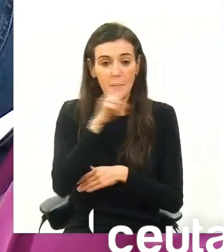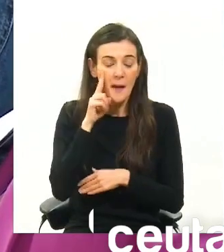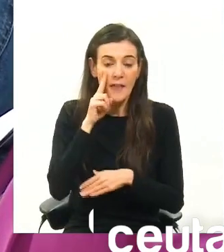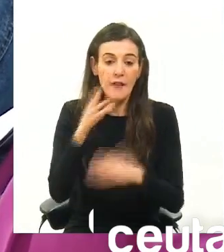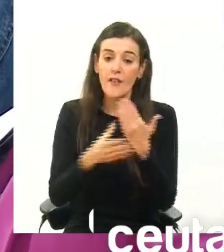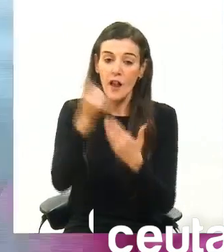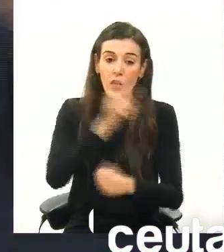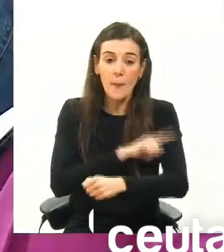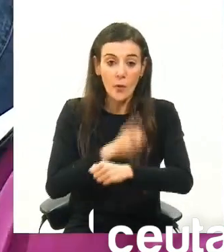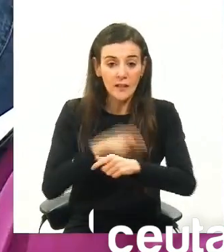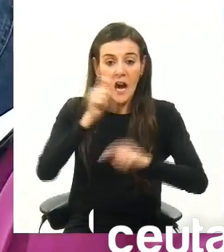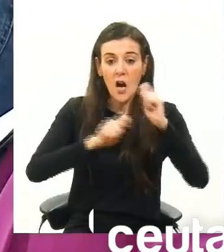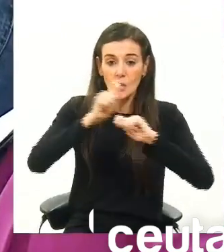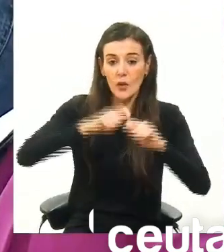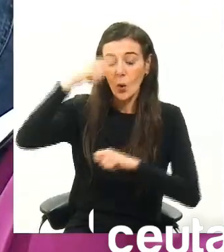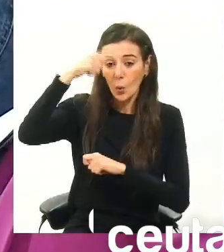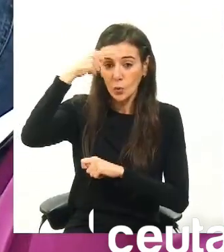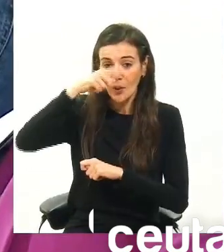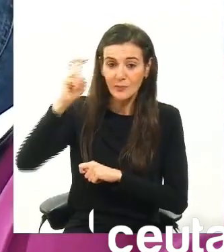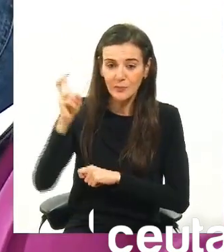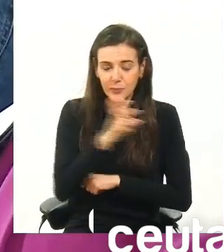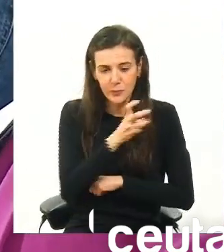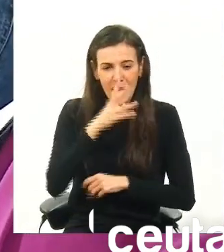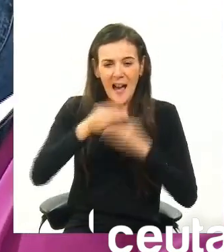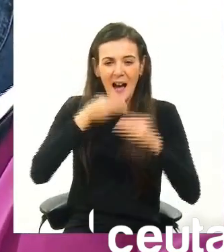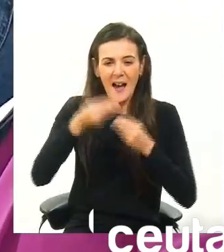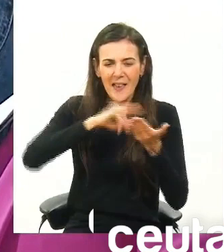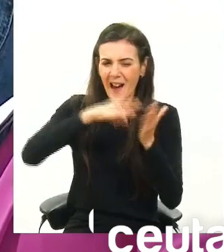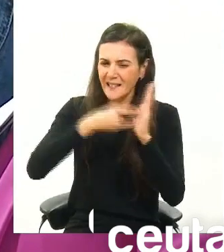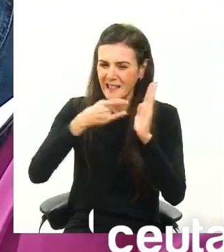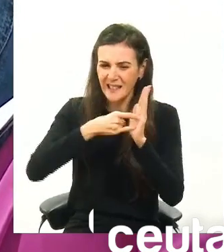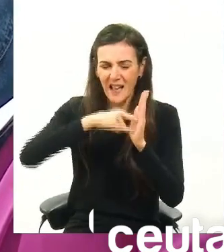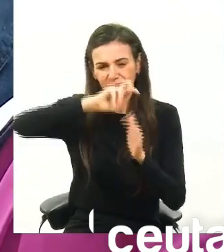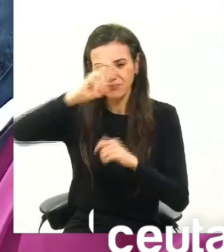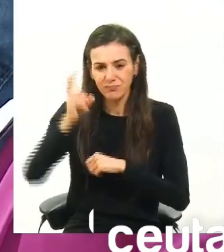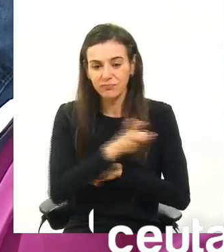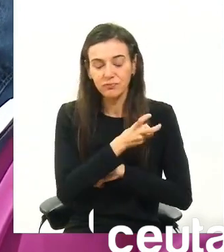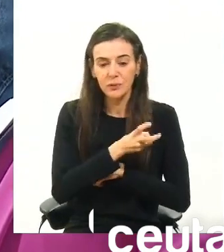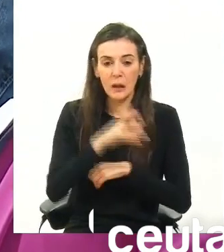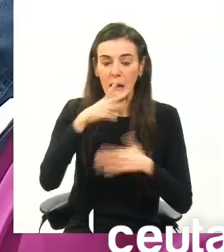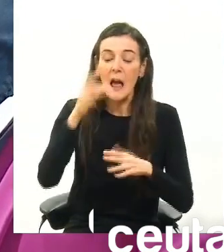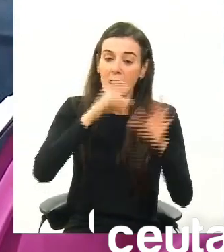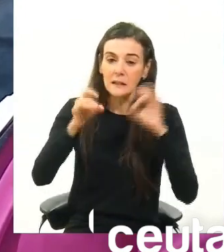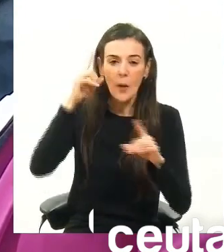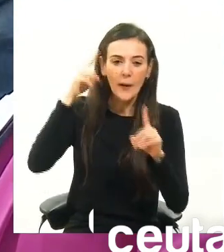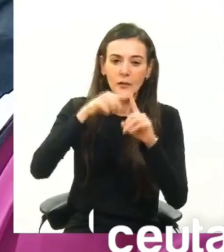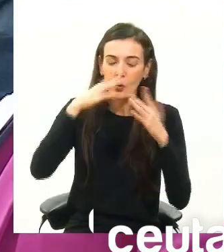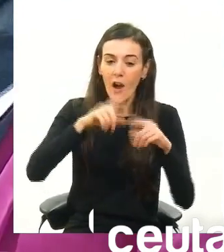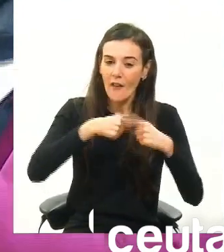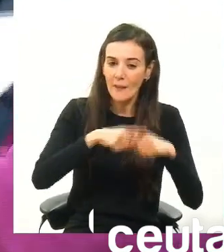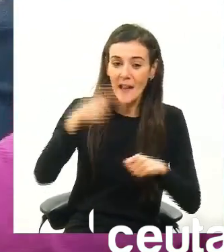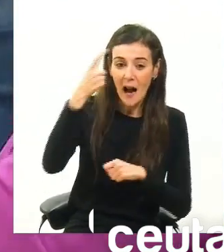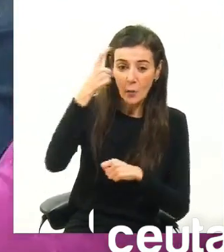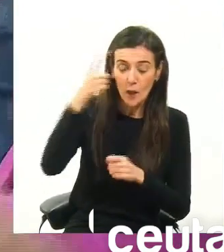deportivas, con asociaciones culturales, se pueden planificar múltiples de actividades. Actividades destinadas a familia y